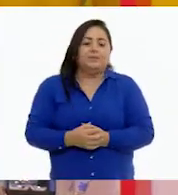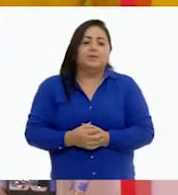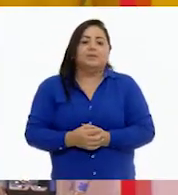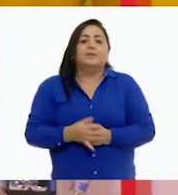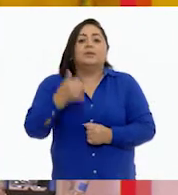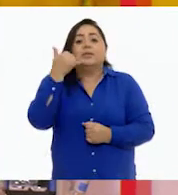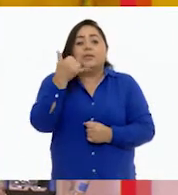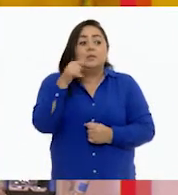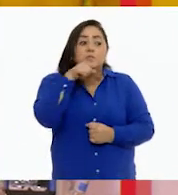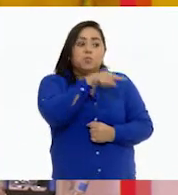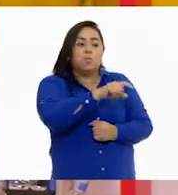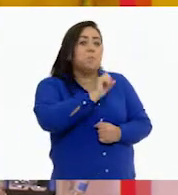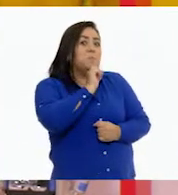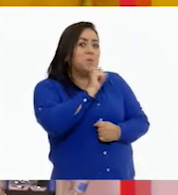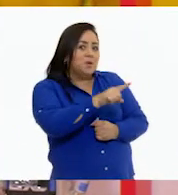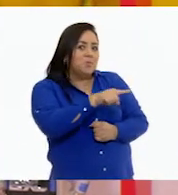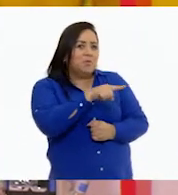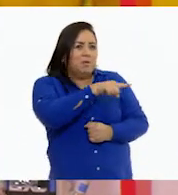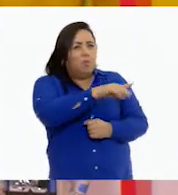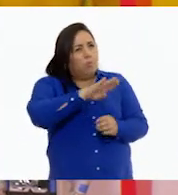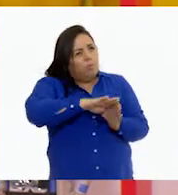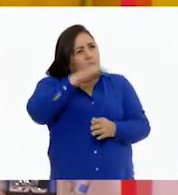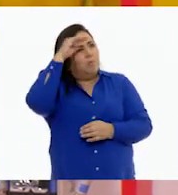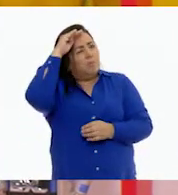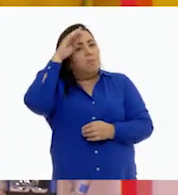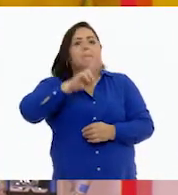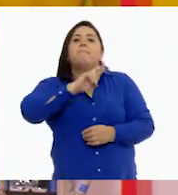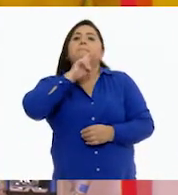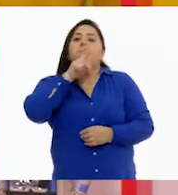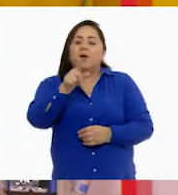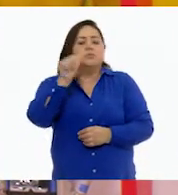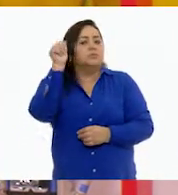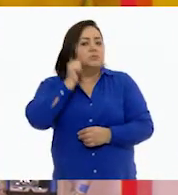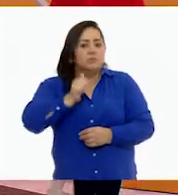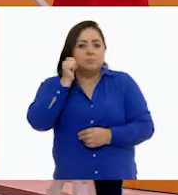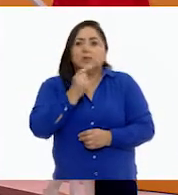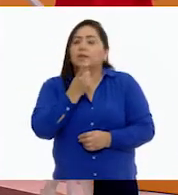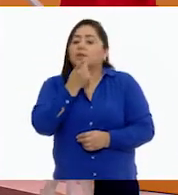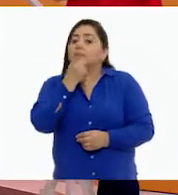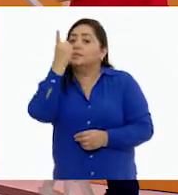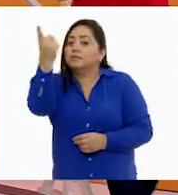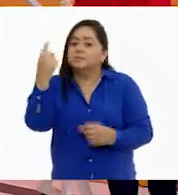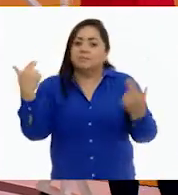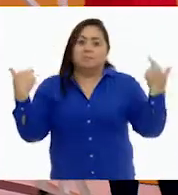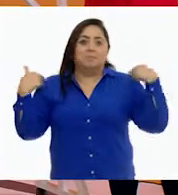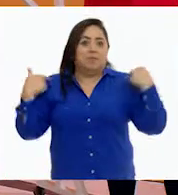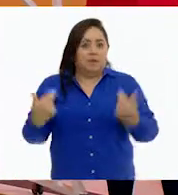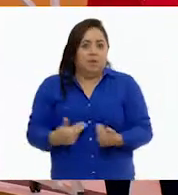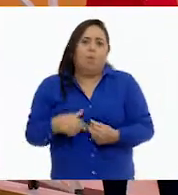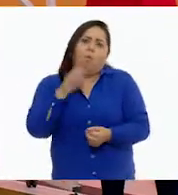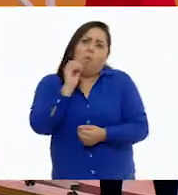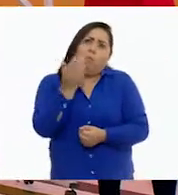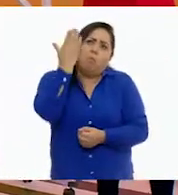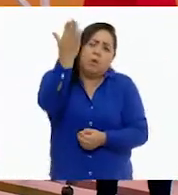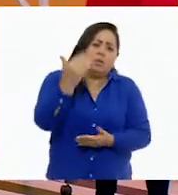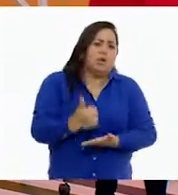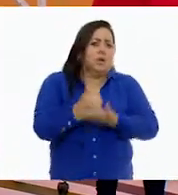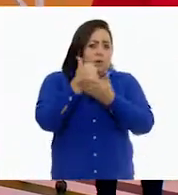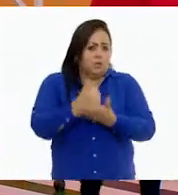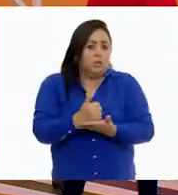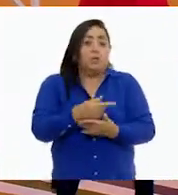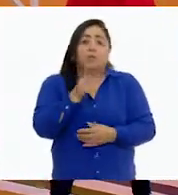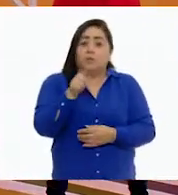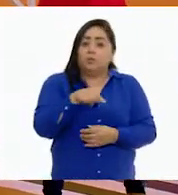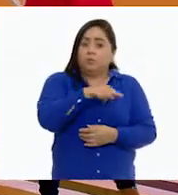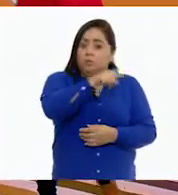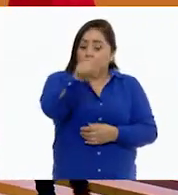tú mismo llegaste a la idea de que es mejor siempre decirle al maestro o pedirle su ayuda. Y yo